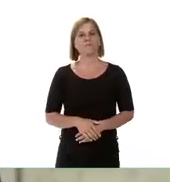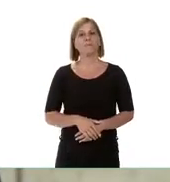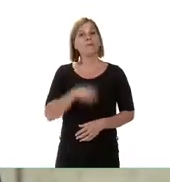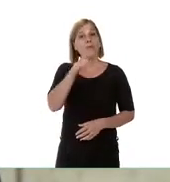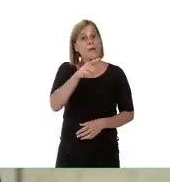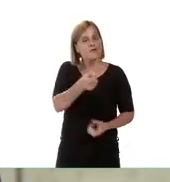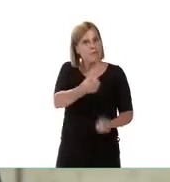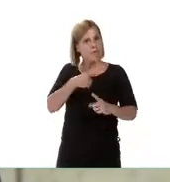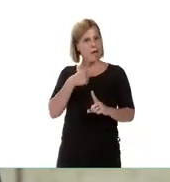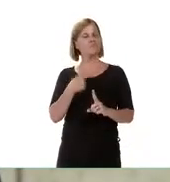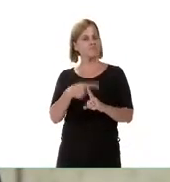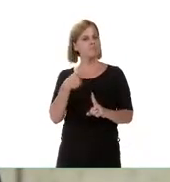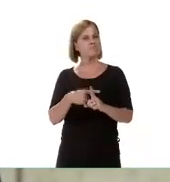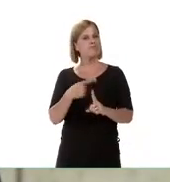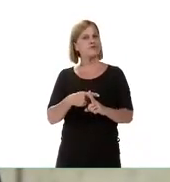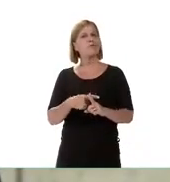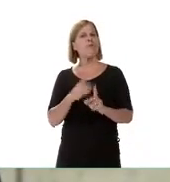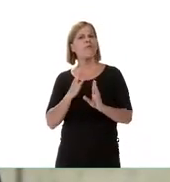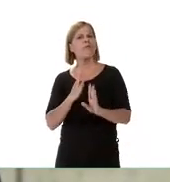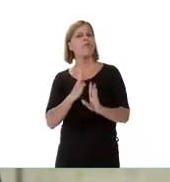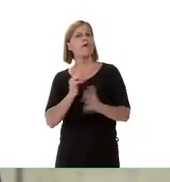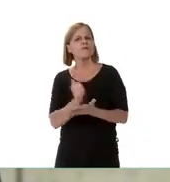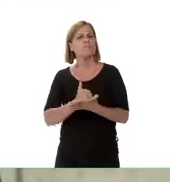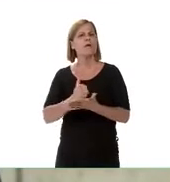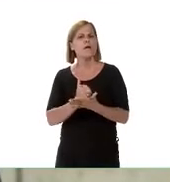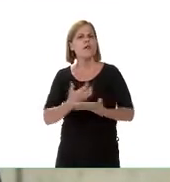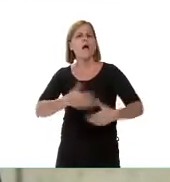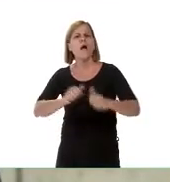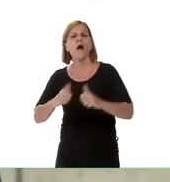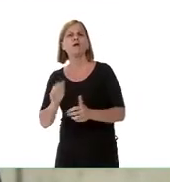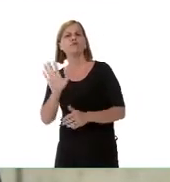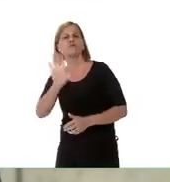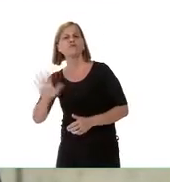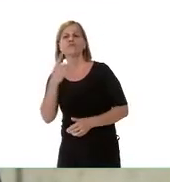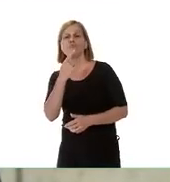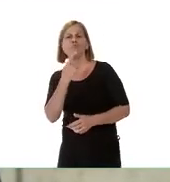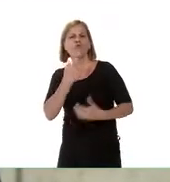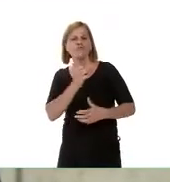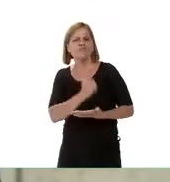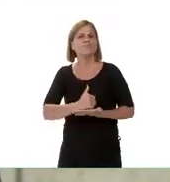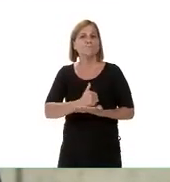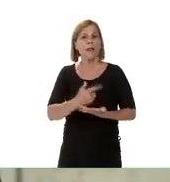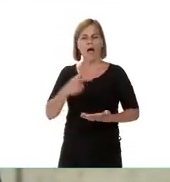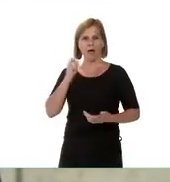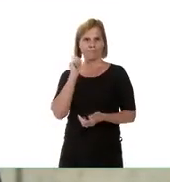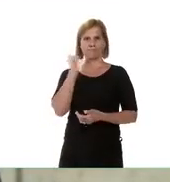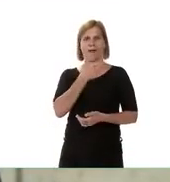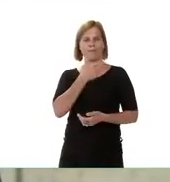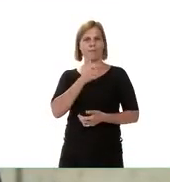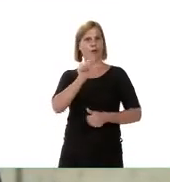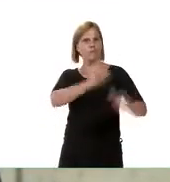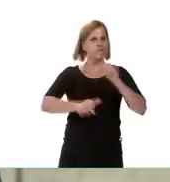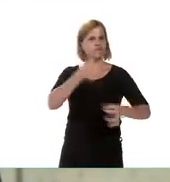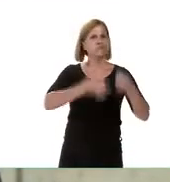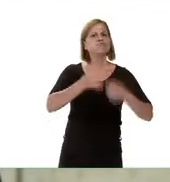Eso nos permitió que todo lo que estaba en espera, como hoy quedan 59, por ejemplo, pudimos hacer un rápido corrimiento